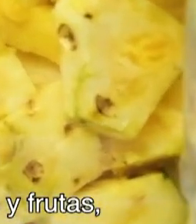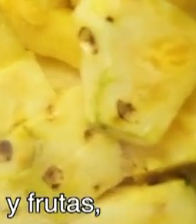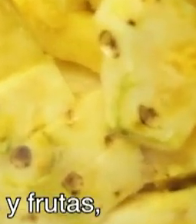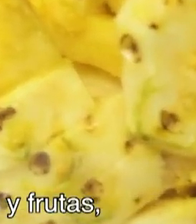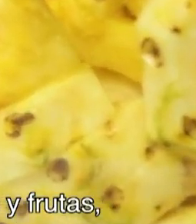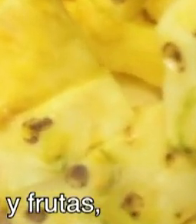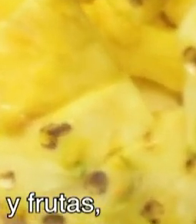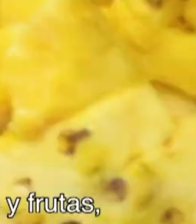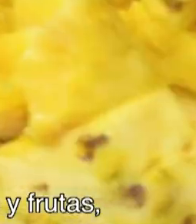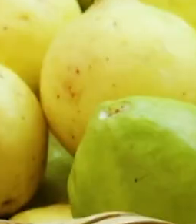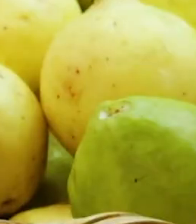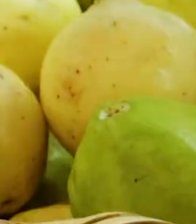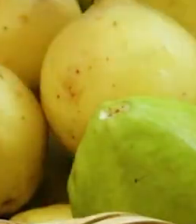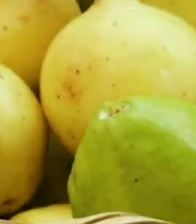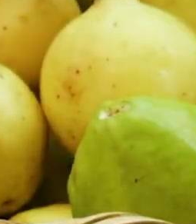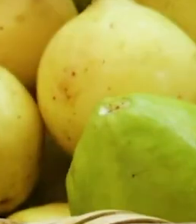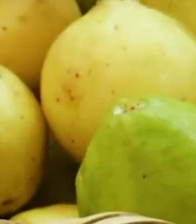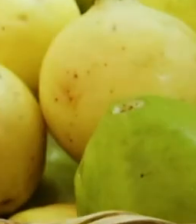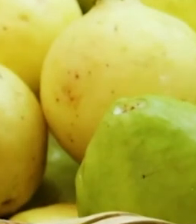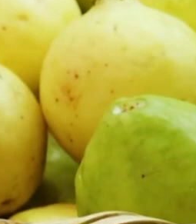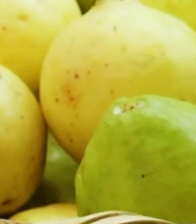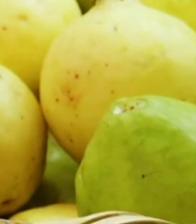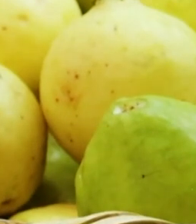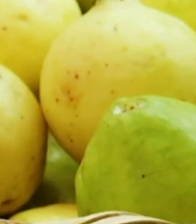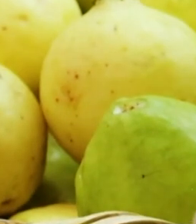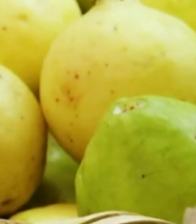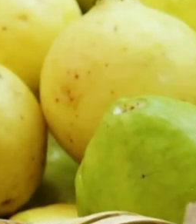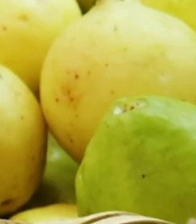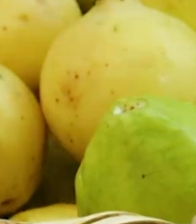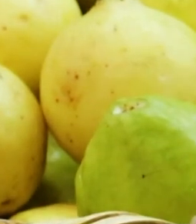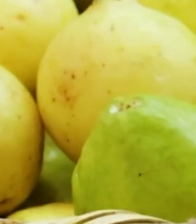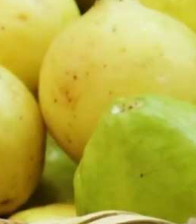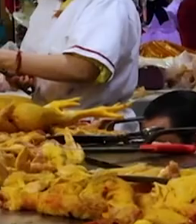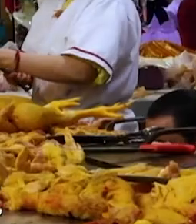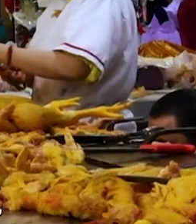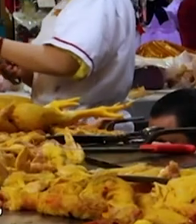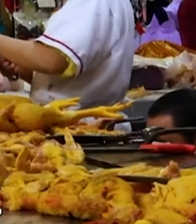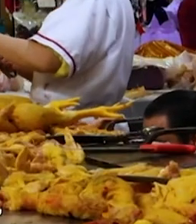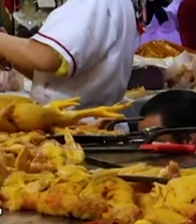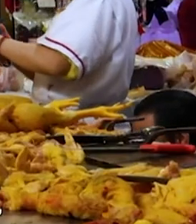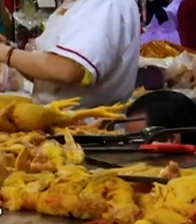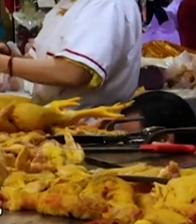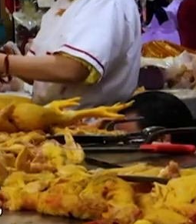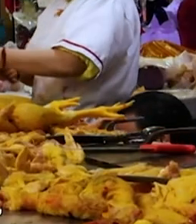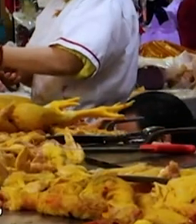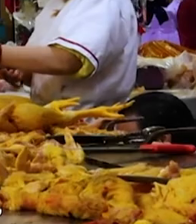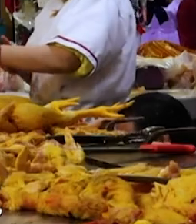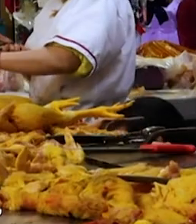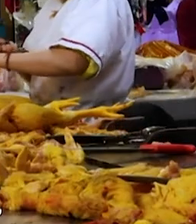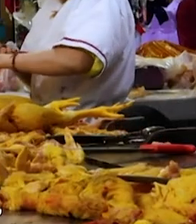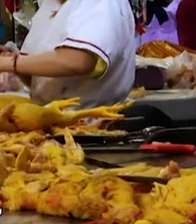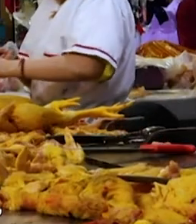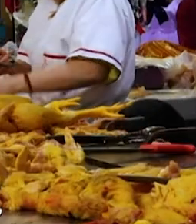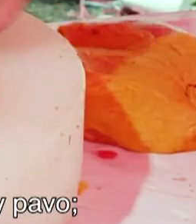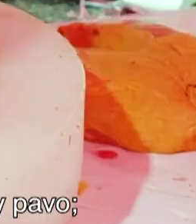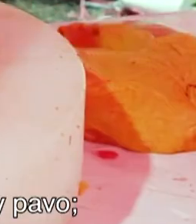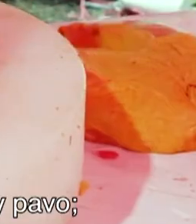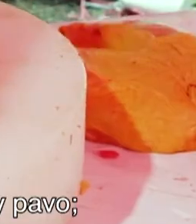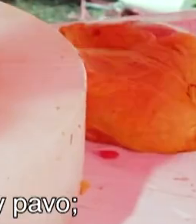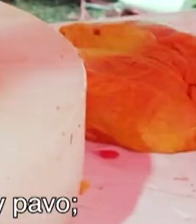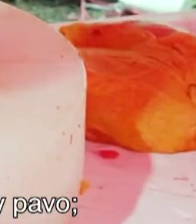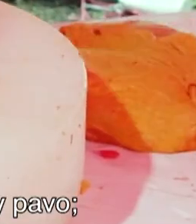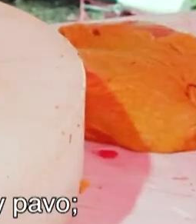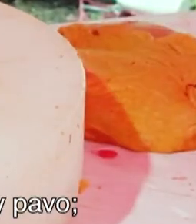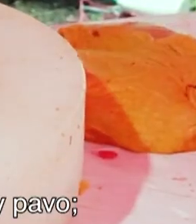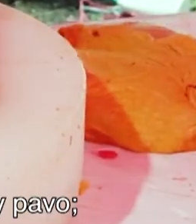tendrán al alcance verduras y frutas regionales y de temporada. Si se trata de alimentos de origen animal se